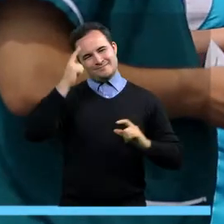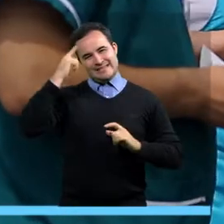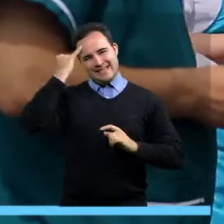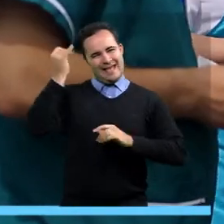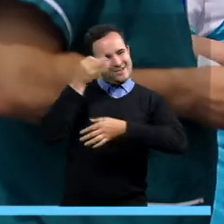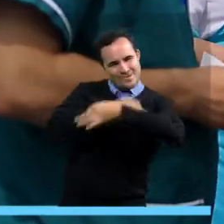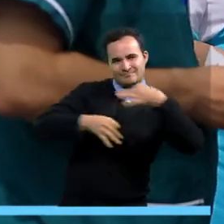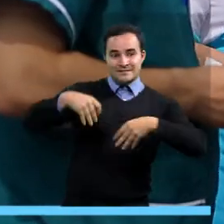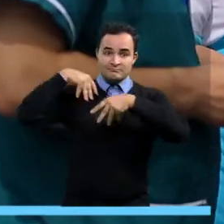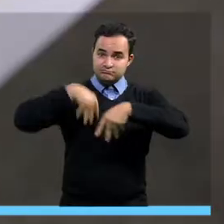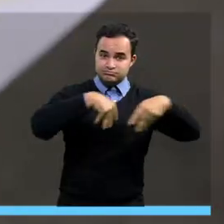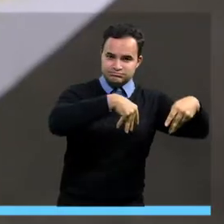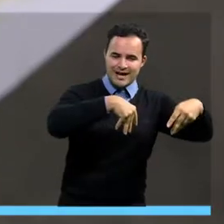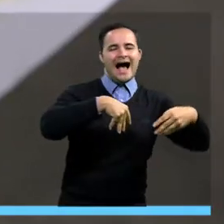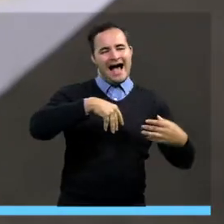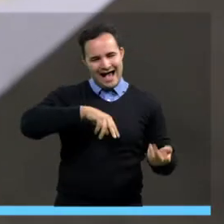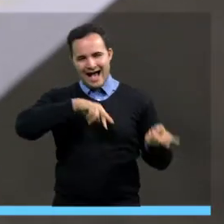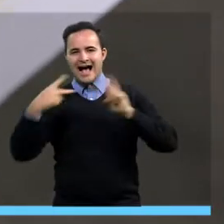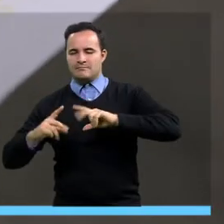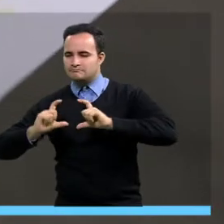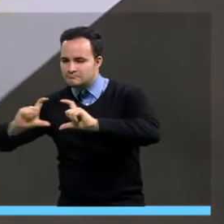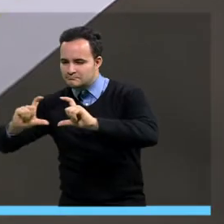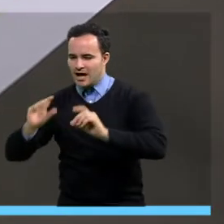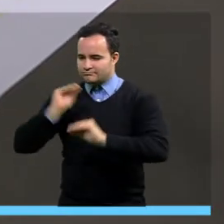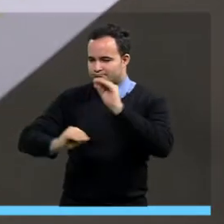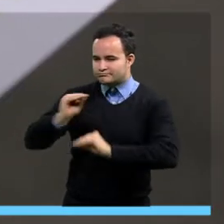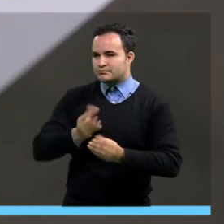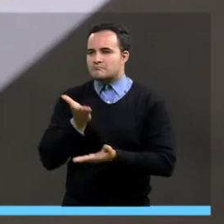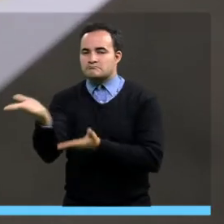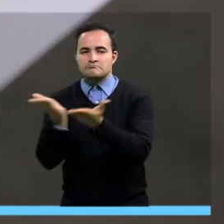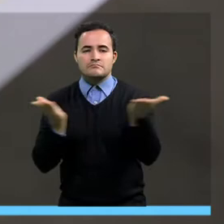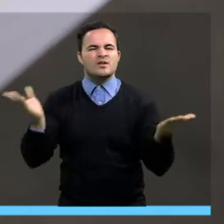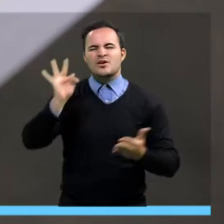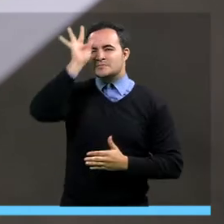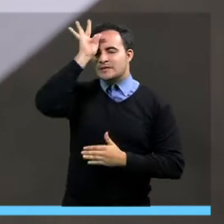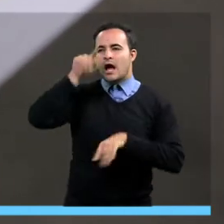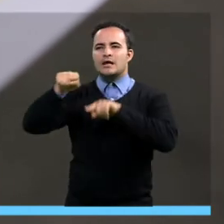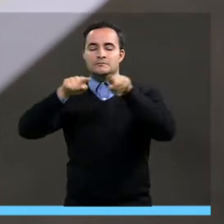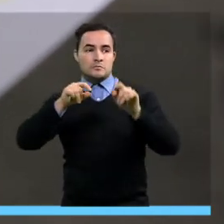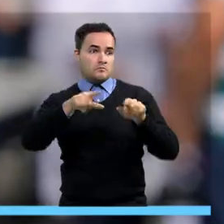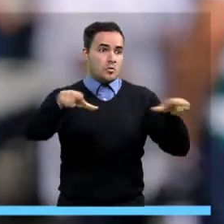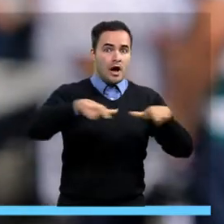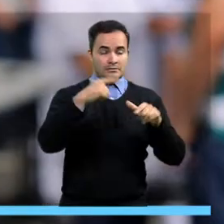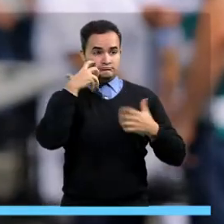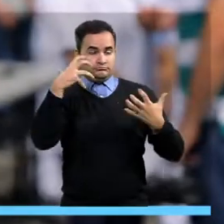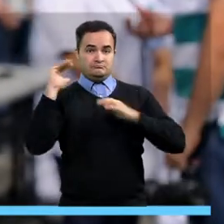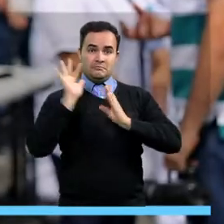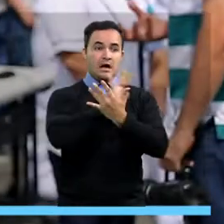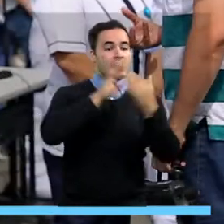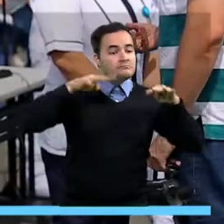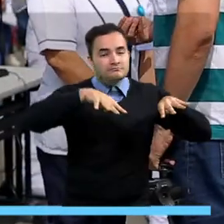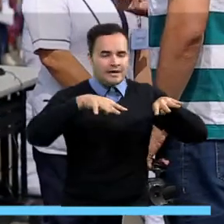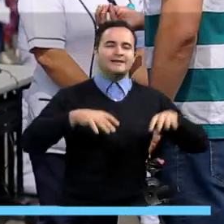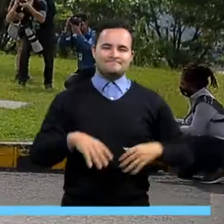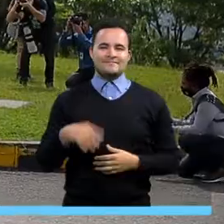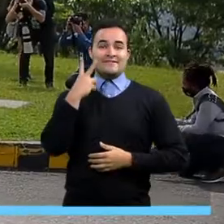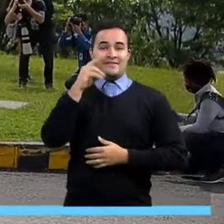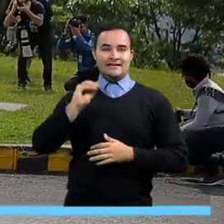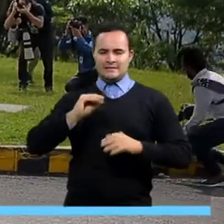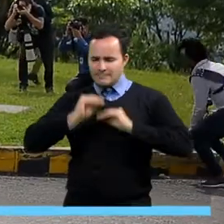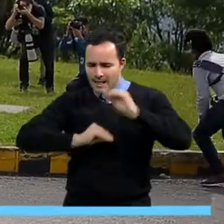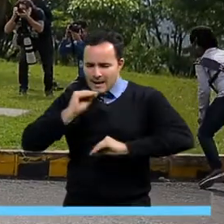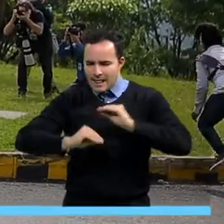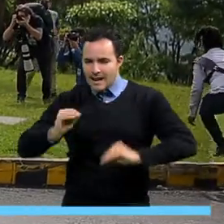calles de la ciudad para llegar con su belleza y colorido a clínicas y lugares representativos. 20 silletas son entregadas en